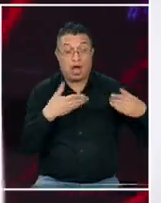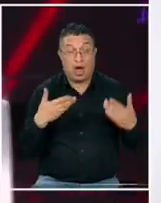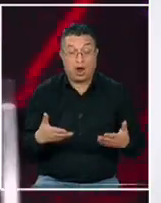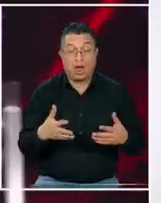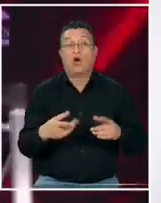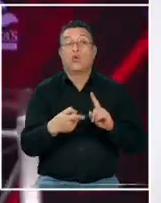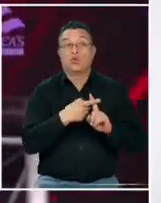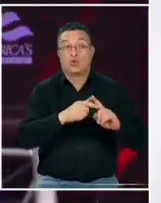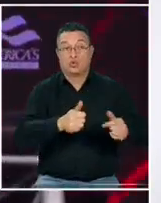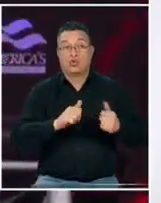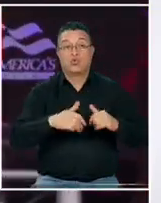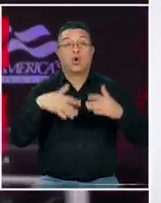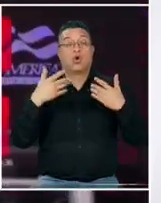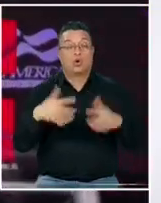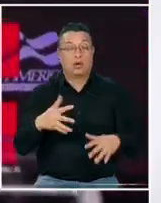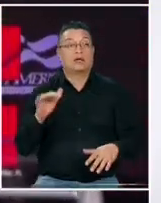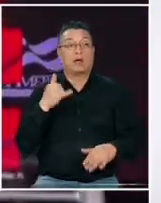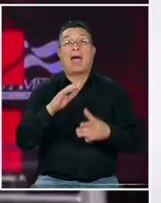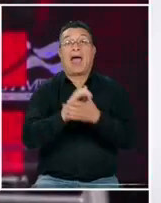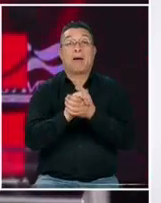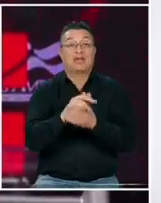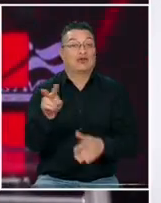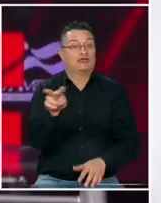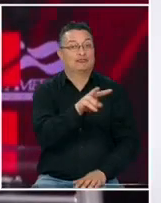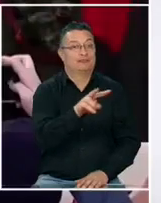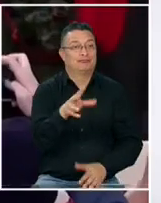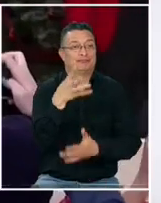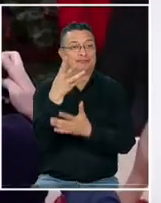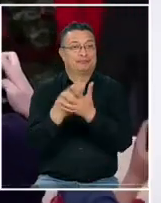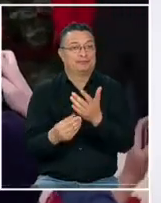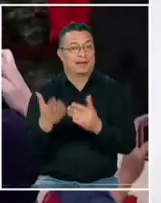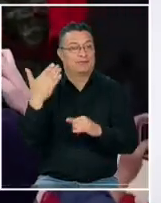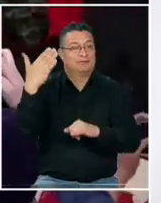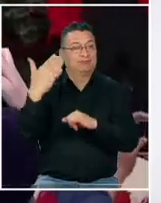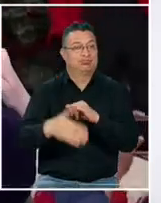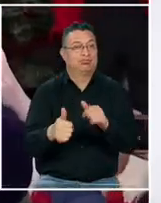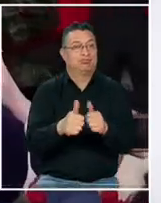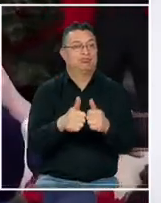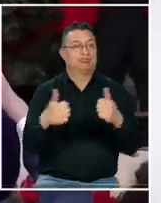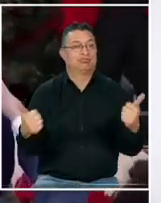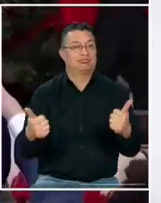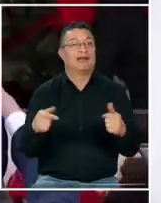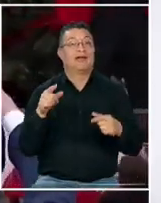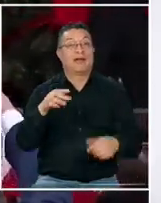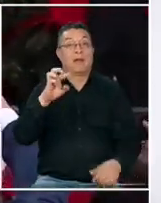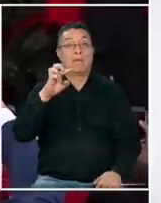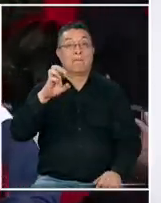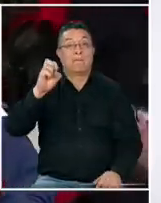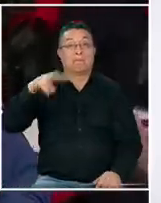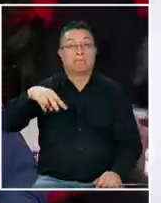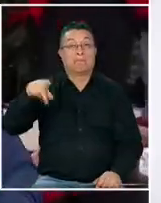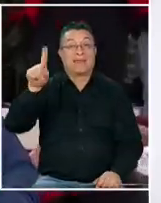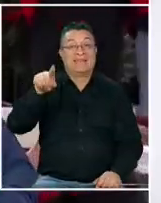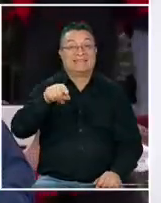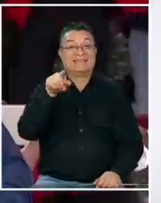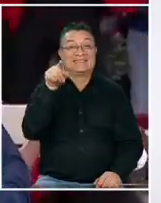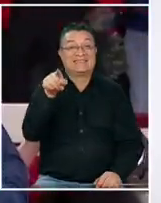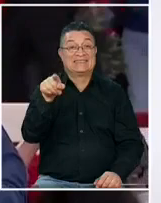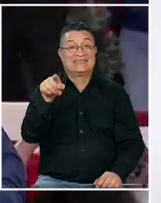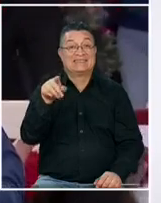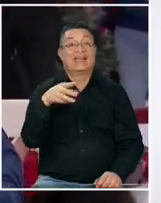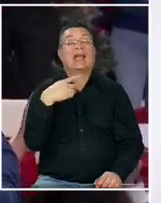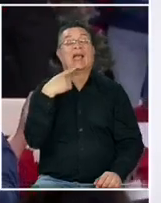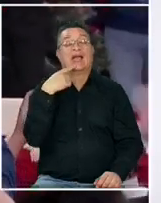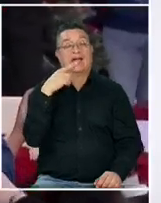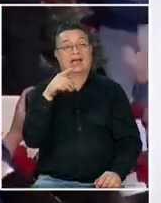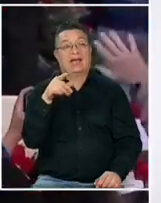bastante grande sobre todo porque sabemos que ya no son tan amigos así que ahí hay que ver qué pasa en esa carrera porque Pence tiene mucha agua ha corrido bajo ese puente